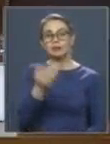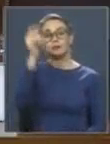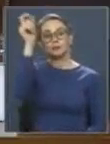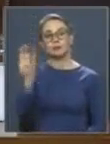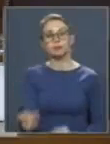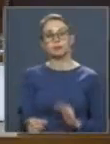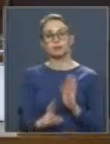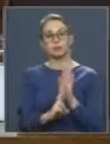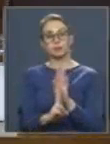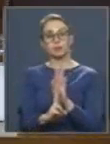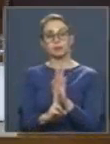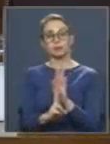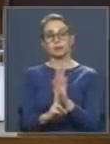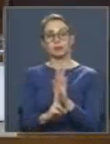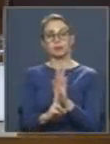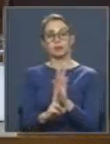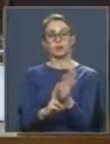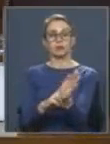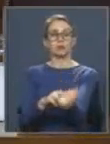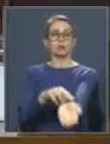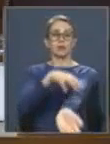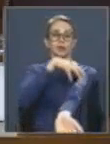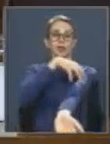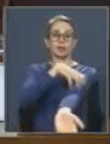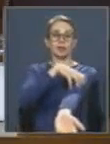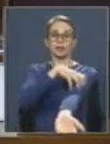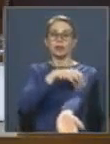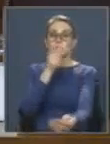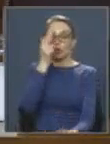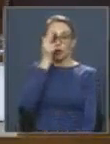representante de la región de Coquimbo, diputado Raúl Sánchez.